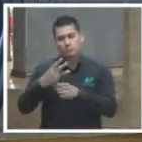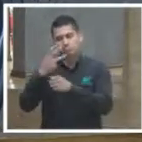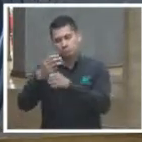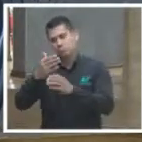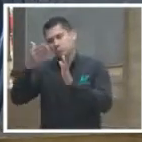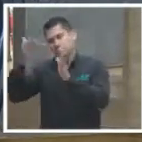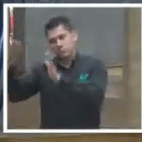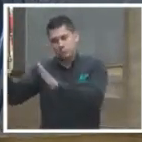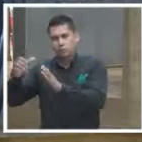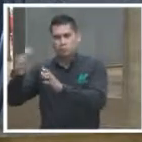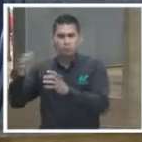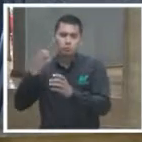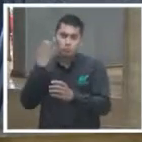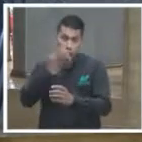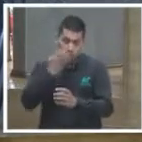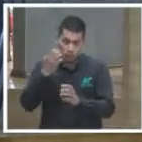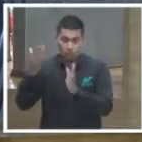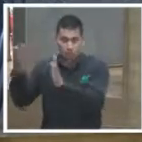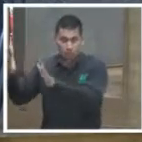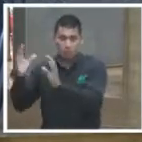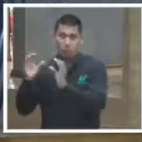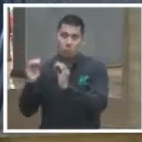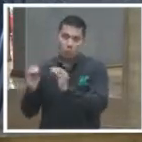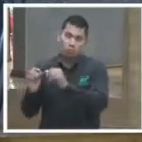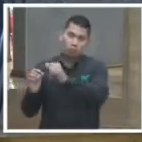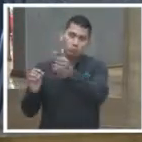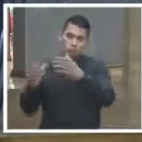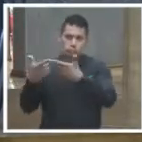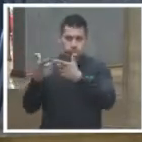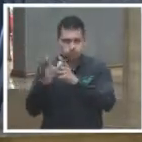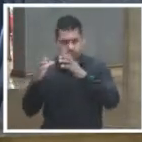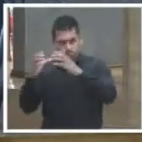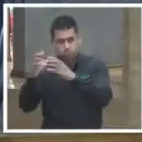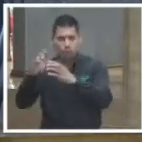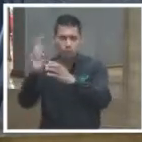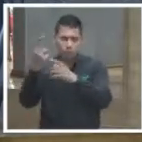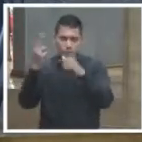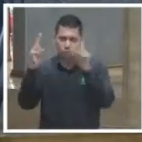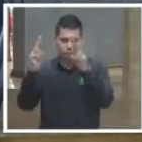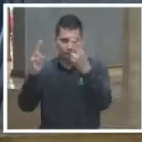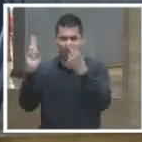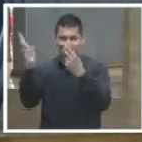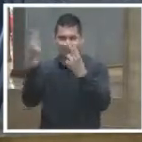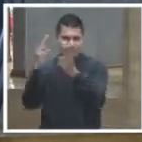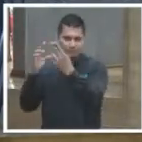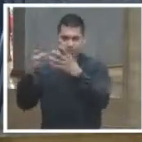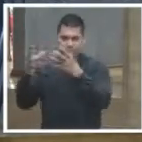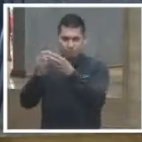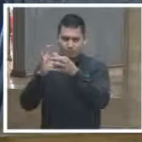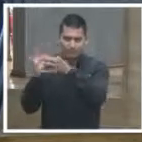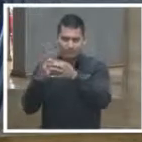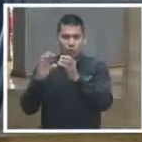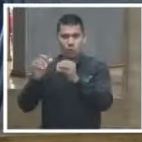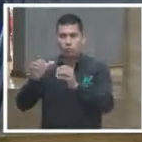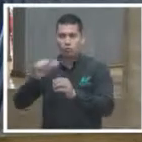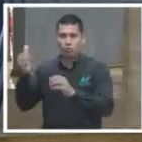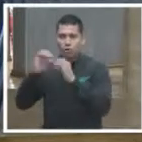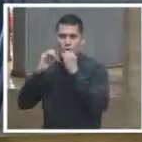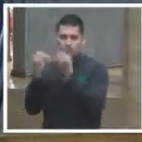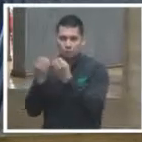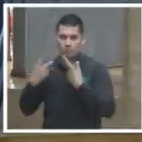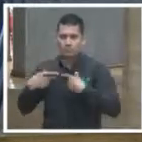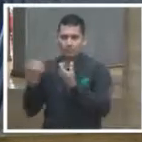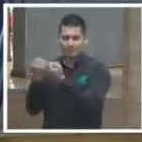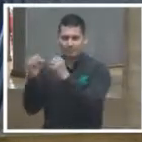ser una academia que puede ser por ejemplo un consorcio de universidades o una combinación de organizaciones de la sociedad